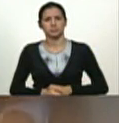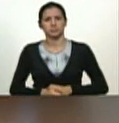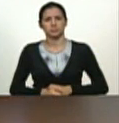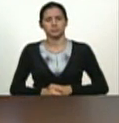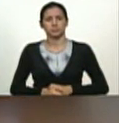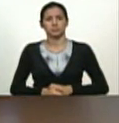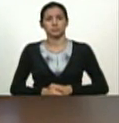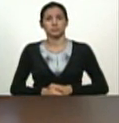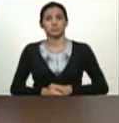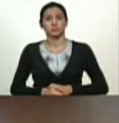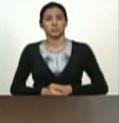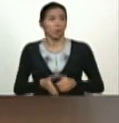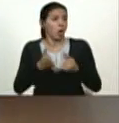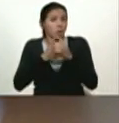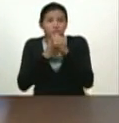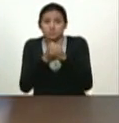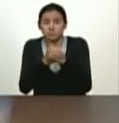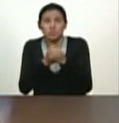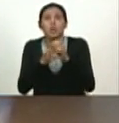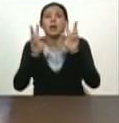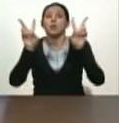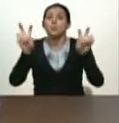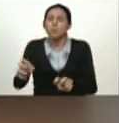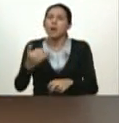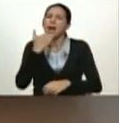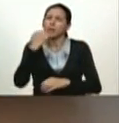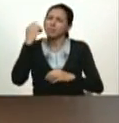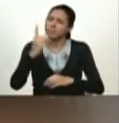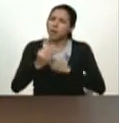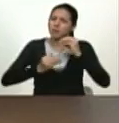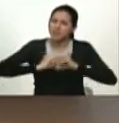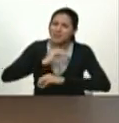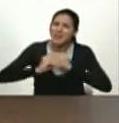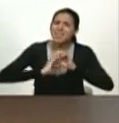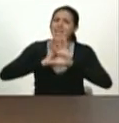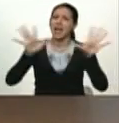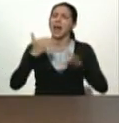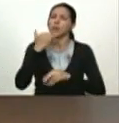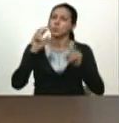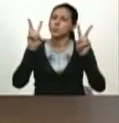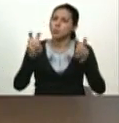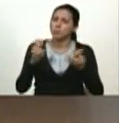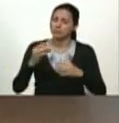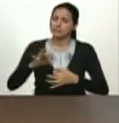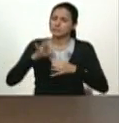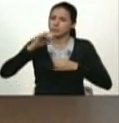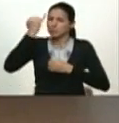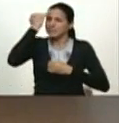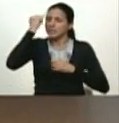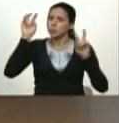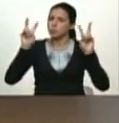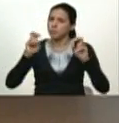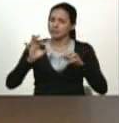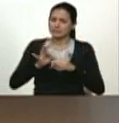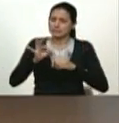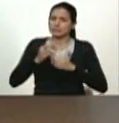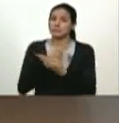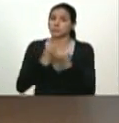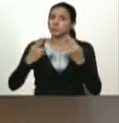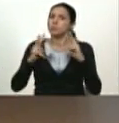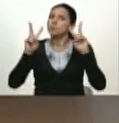es una orientación de crear lo nuevo con un espíritu nuevo con un compromiso nuevo con capacidad